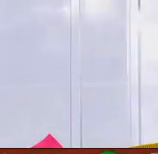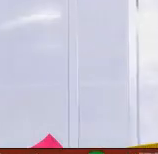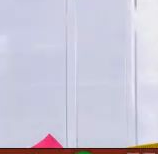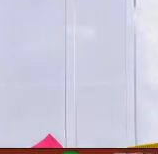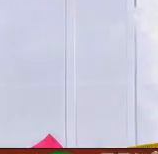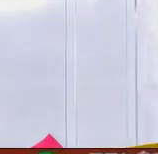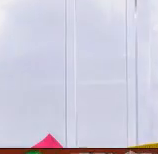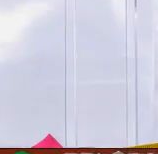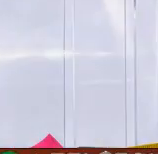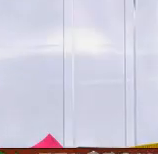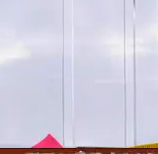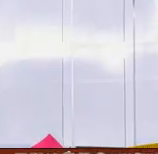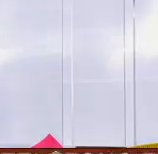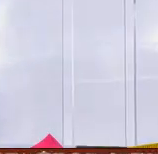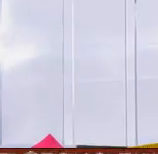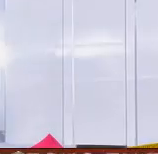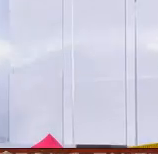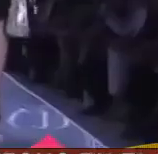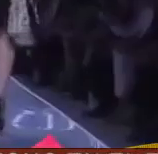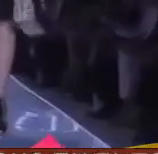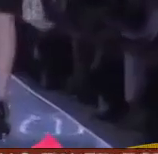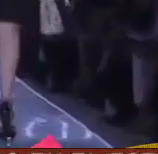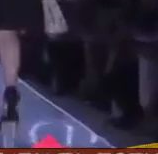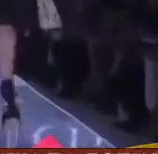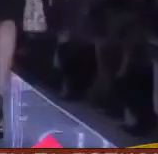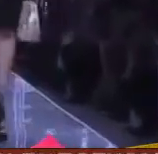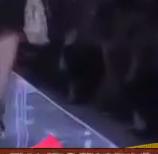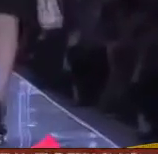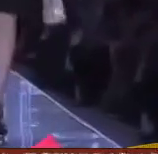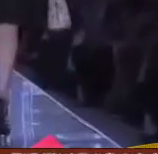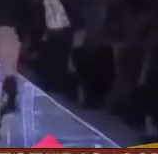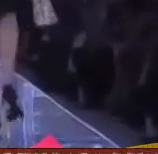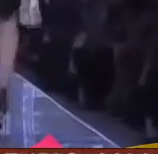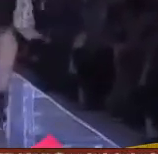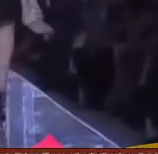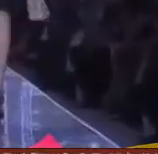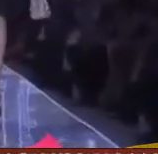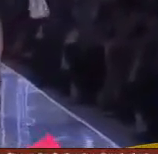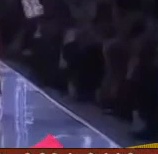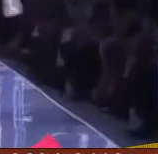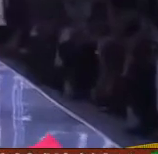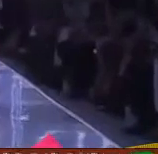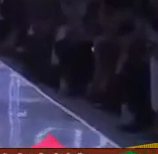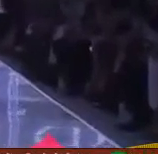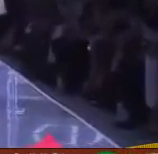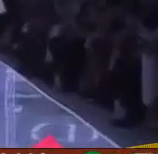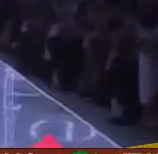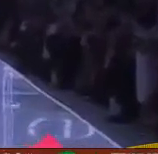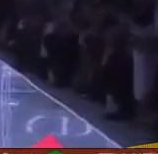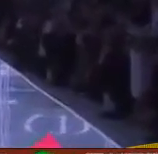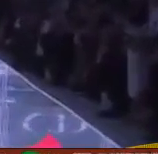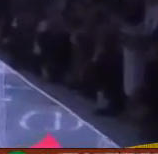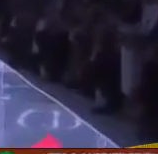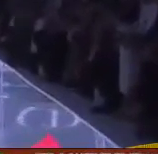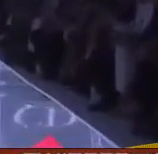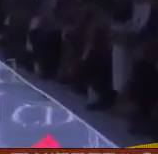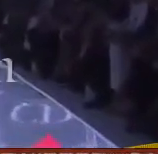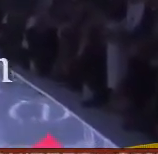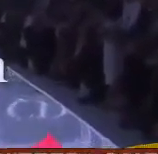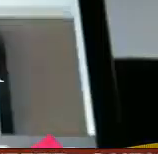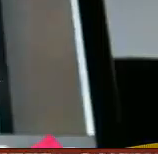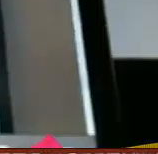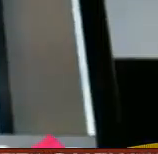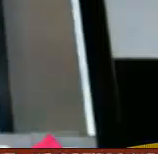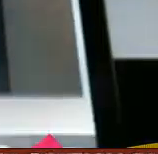audiencia de millones de personas en el mundo entero y esto por supuesto se refleja en las ventas otro fenómeno importante que ha impactado el